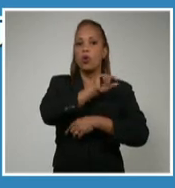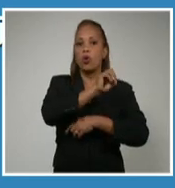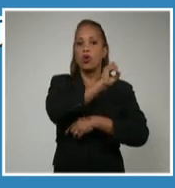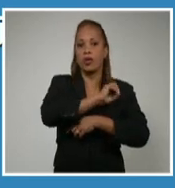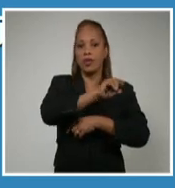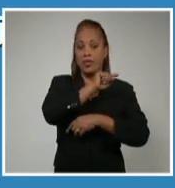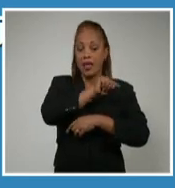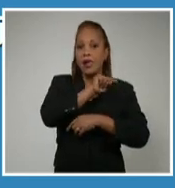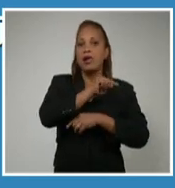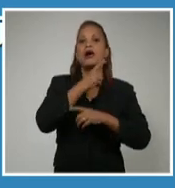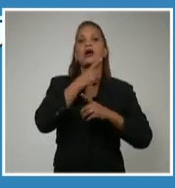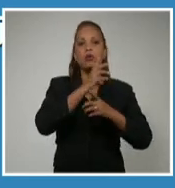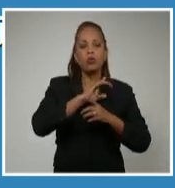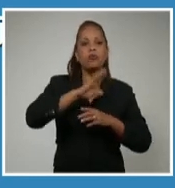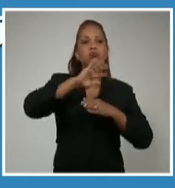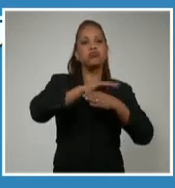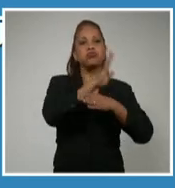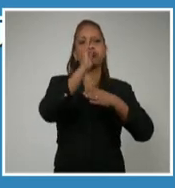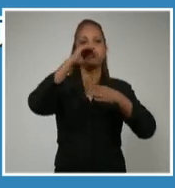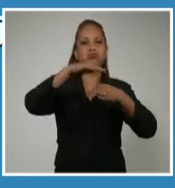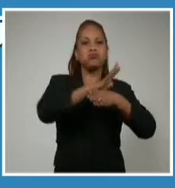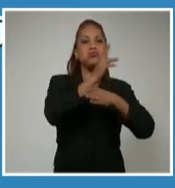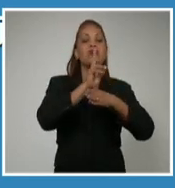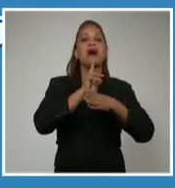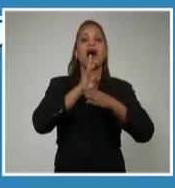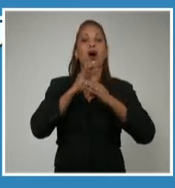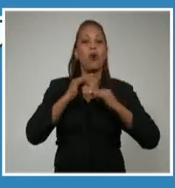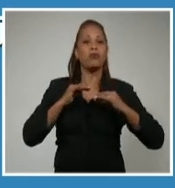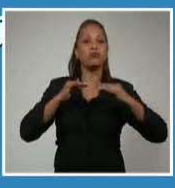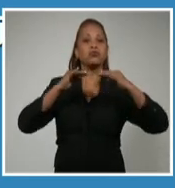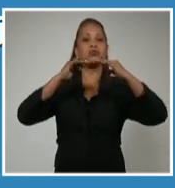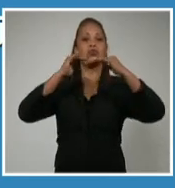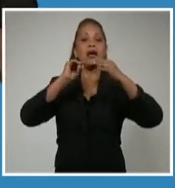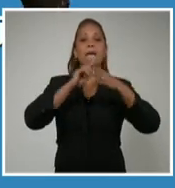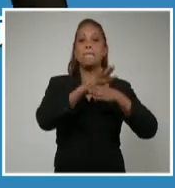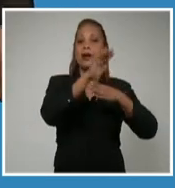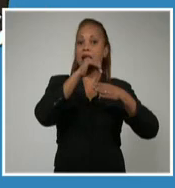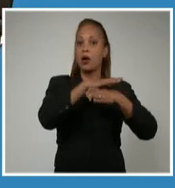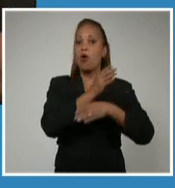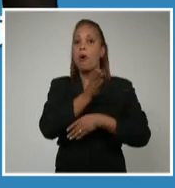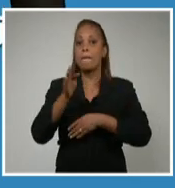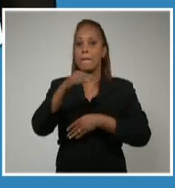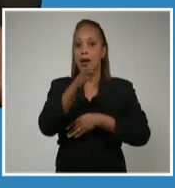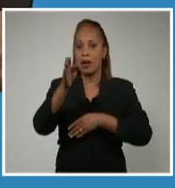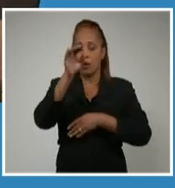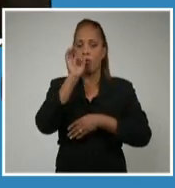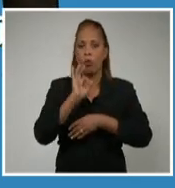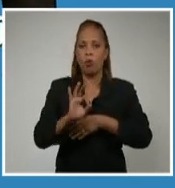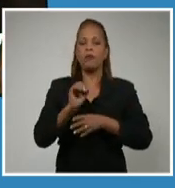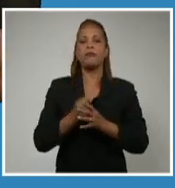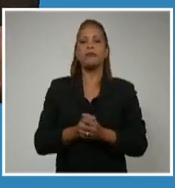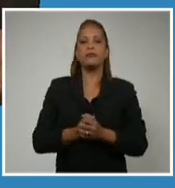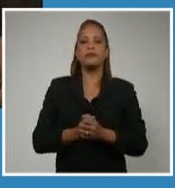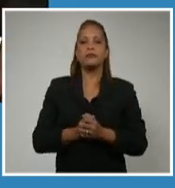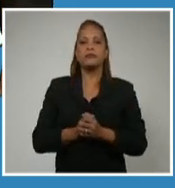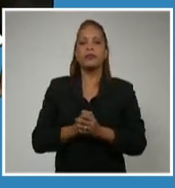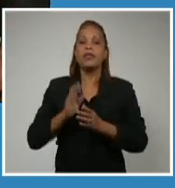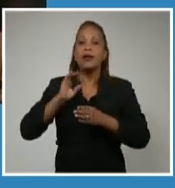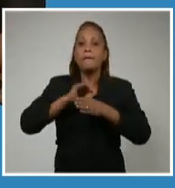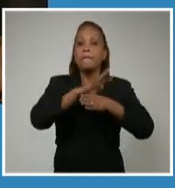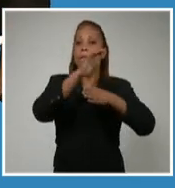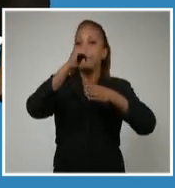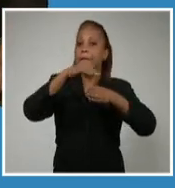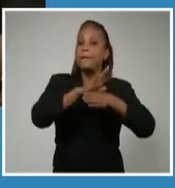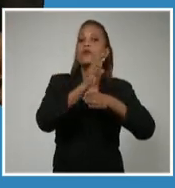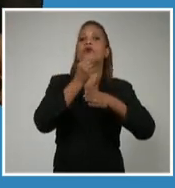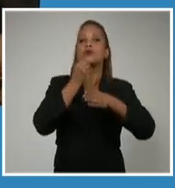la fuerte marejada, con inundación costera en el malecón de Baracoa. El resto del litoral norte va a tener marejadas, no vamos a